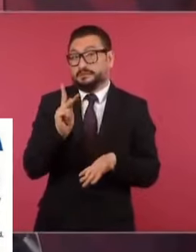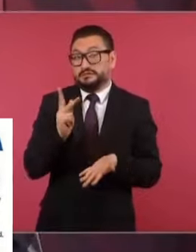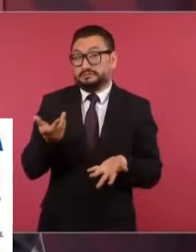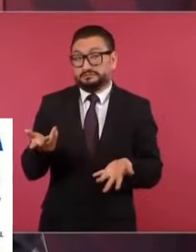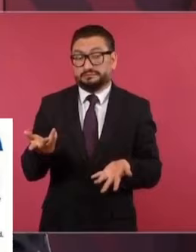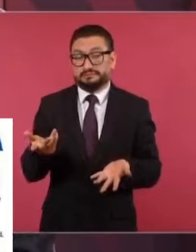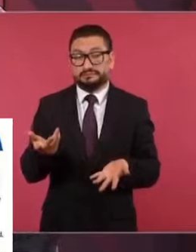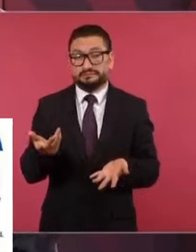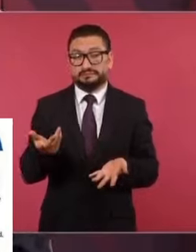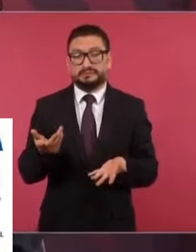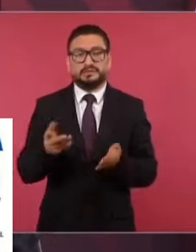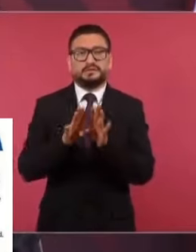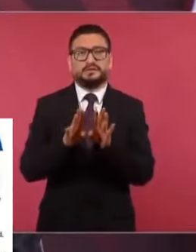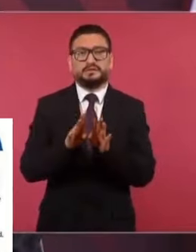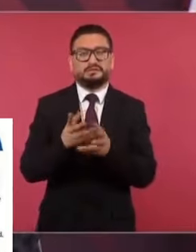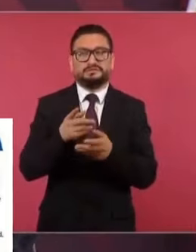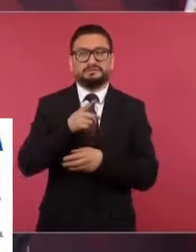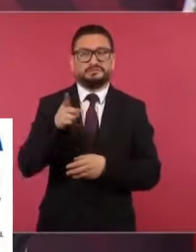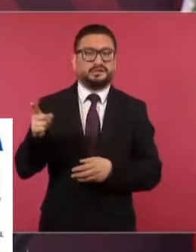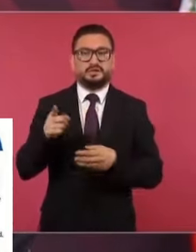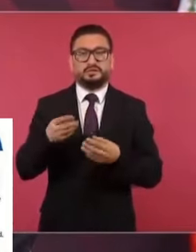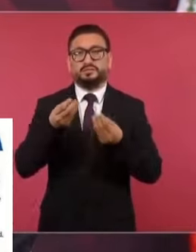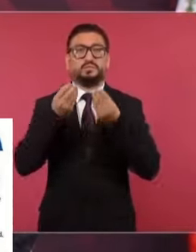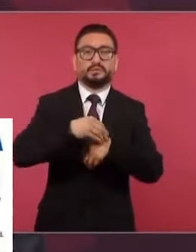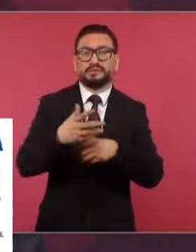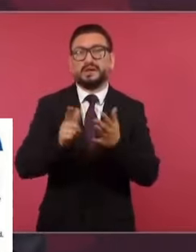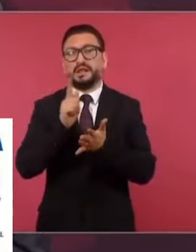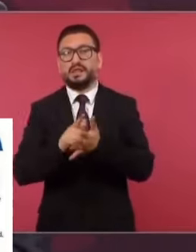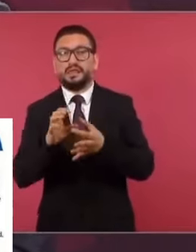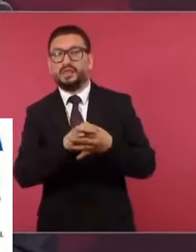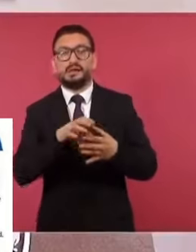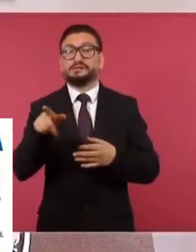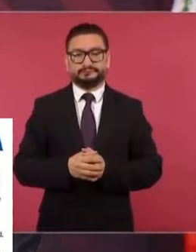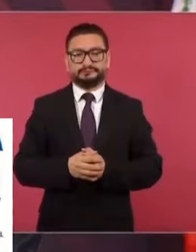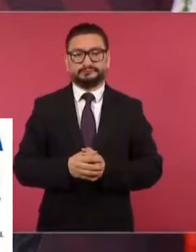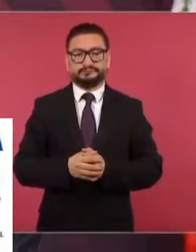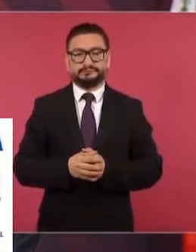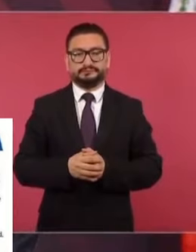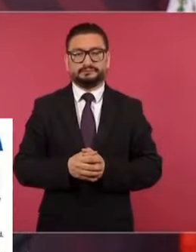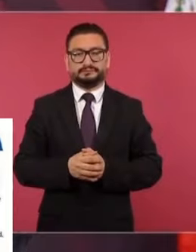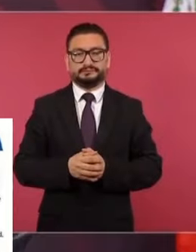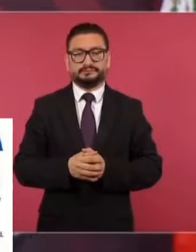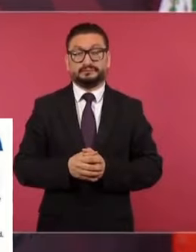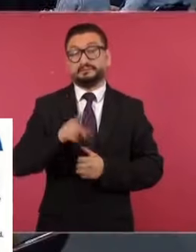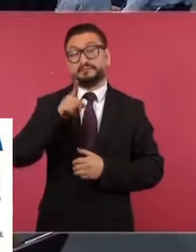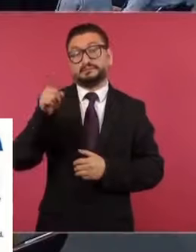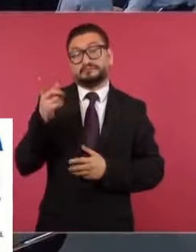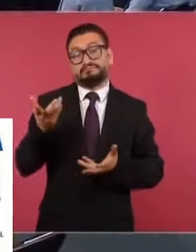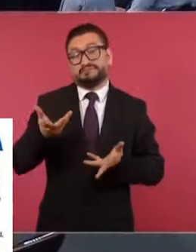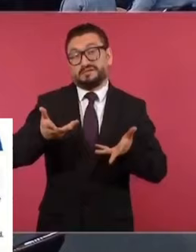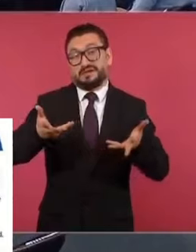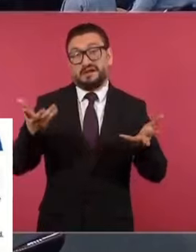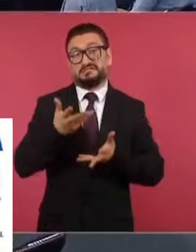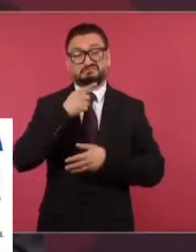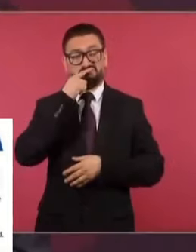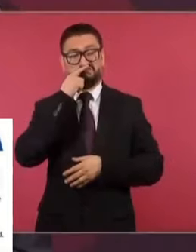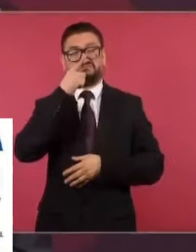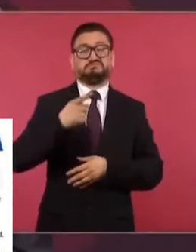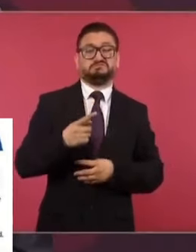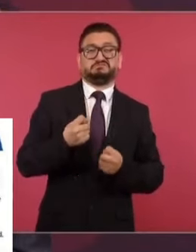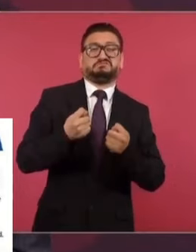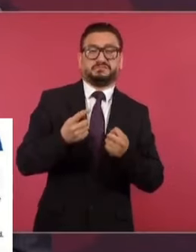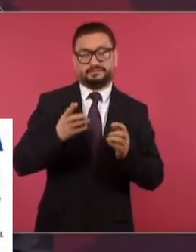como tienen muchas agarraderas, se sienten muy influyentes, pues están actuando con prepotencia.